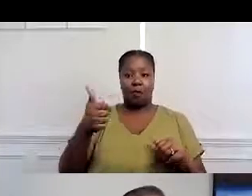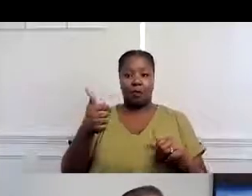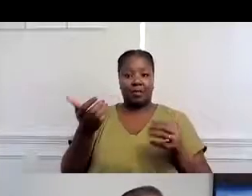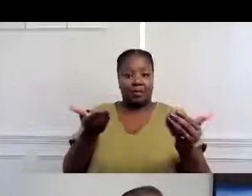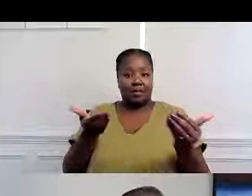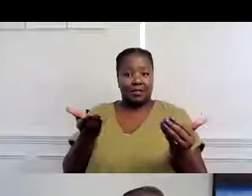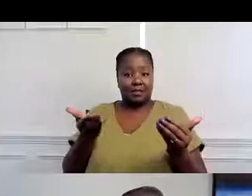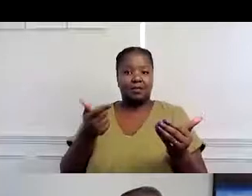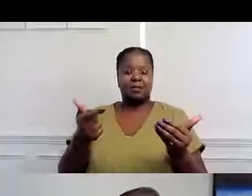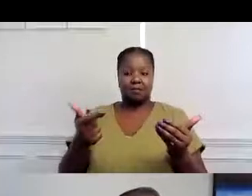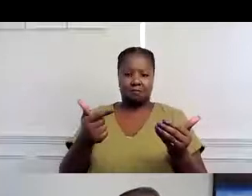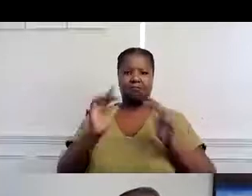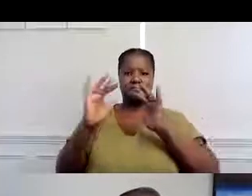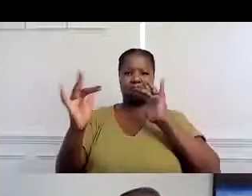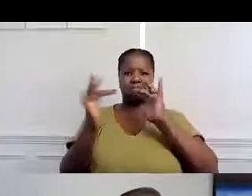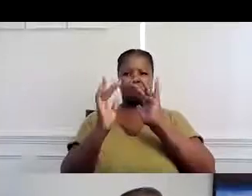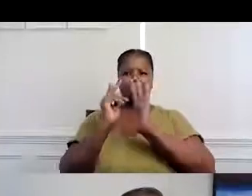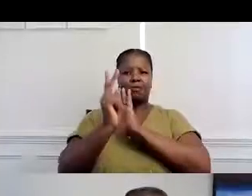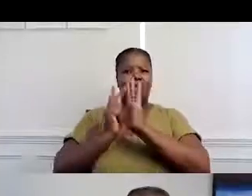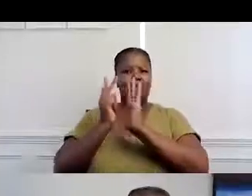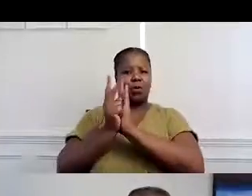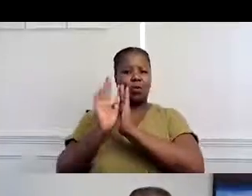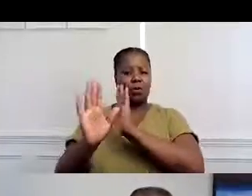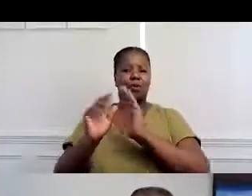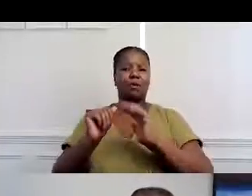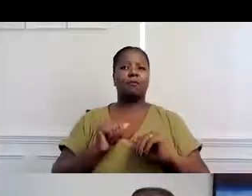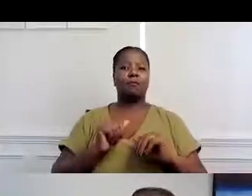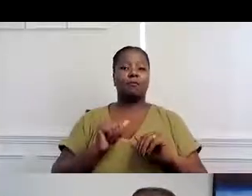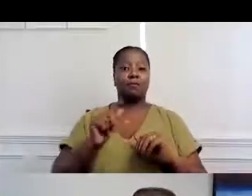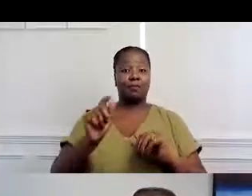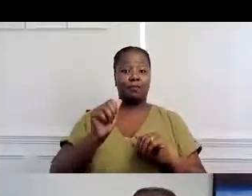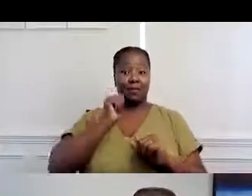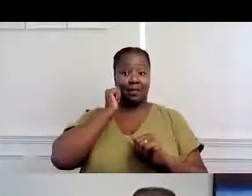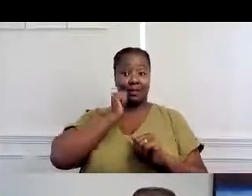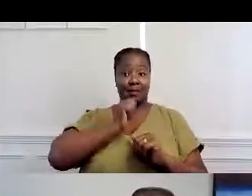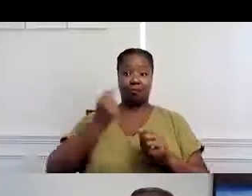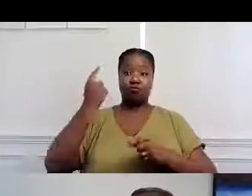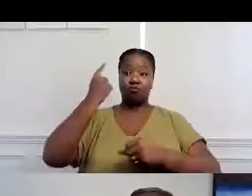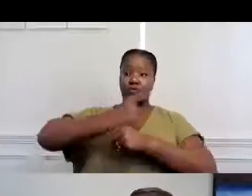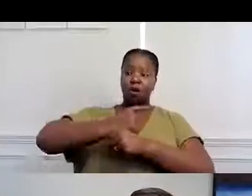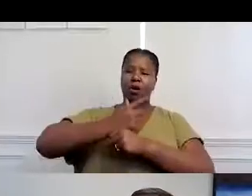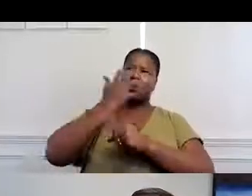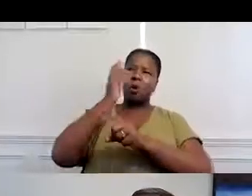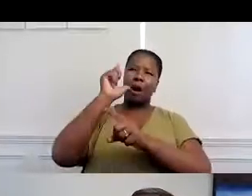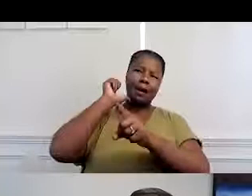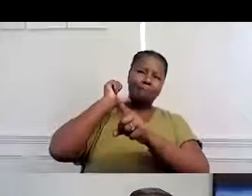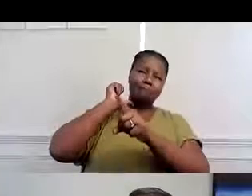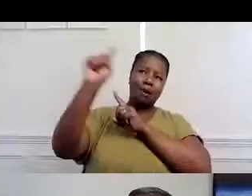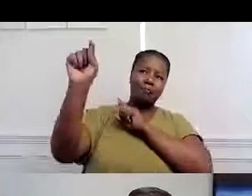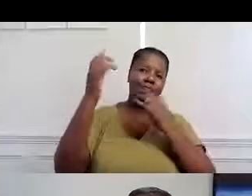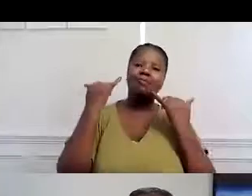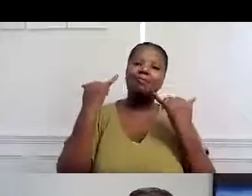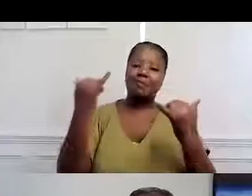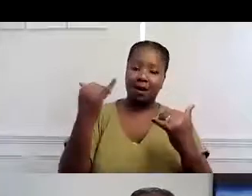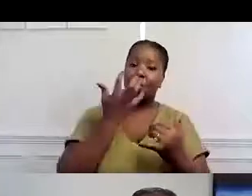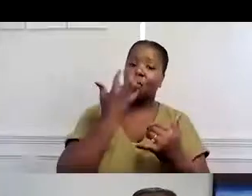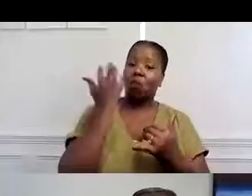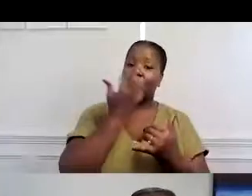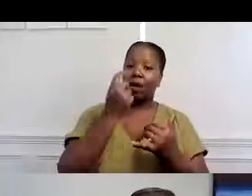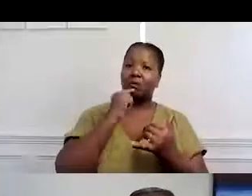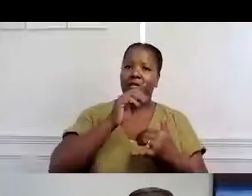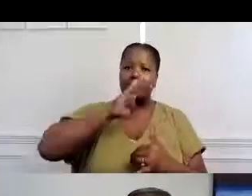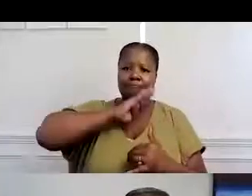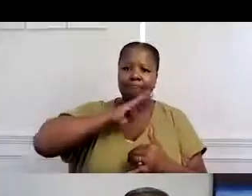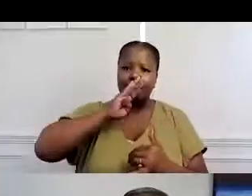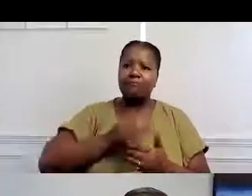con servicios alternativos, vía video, con su programa día. Y ella está haciendo mucho,